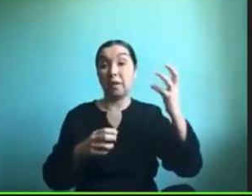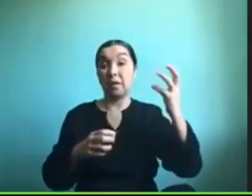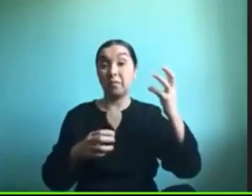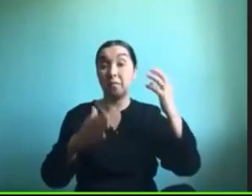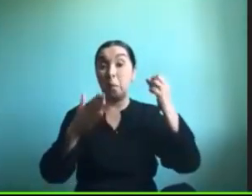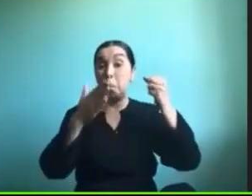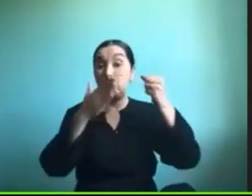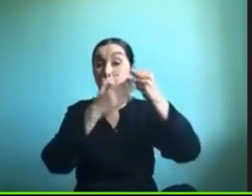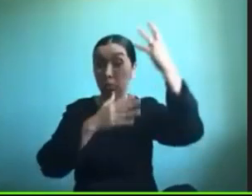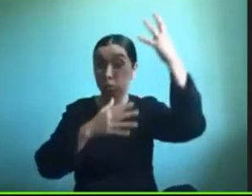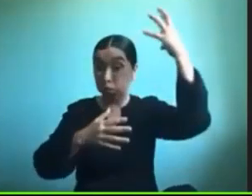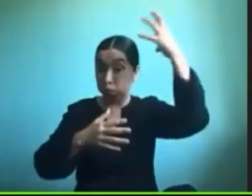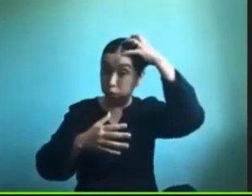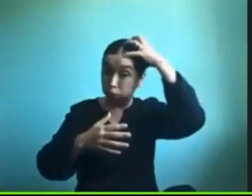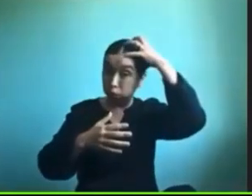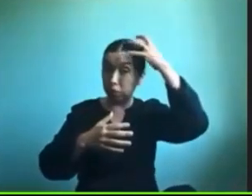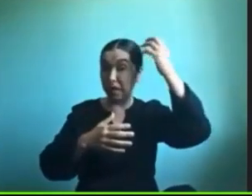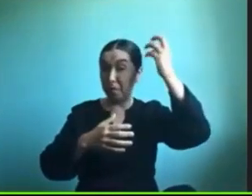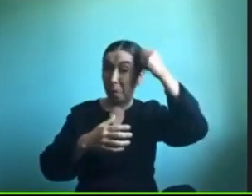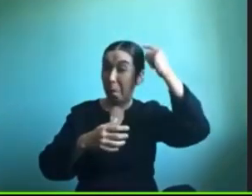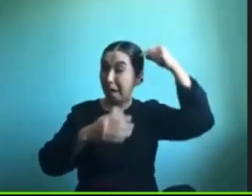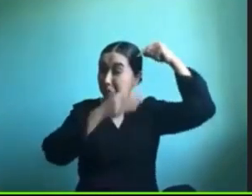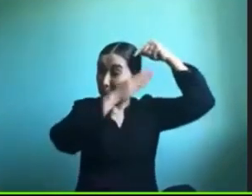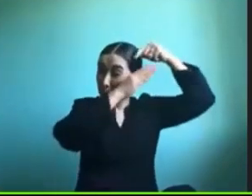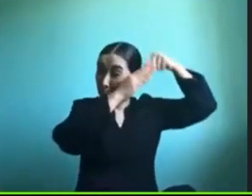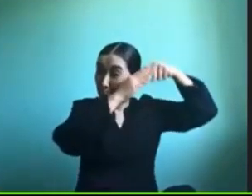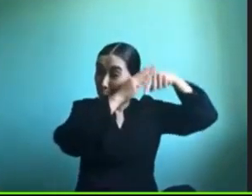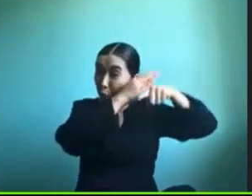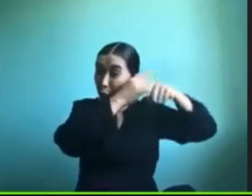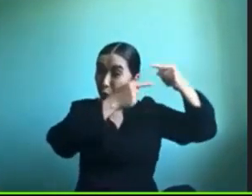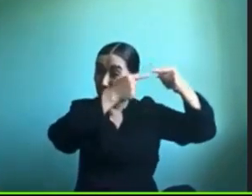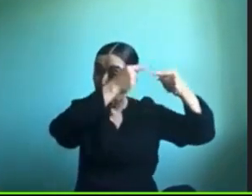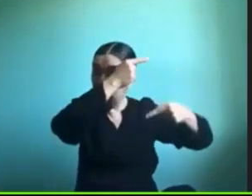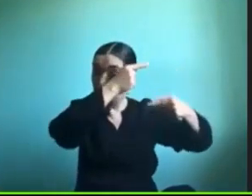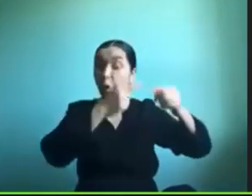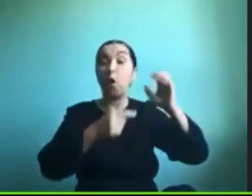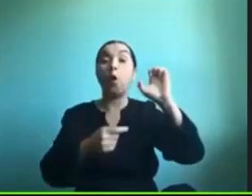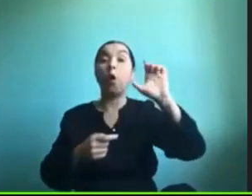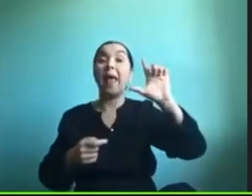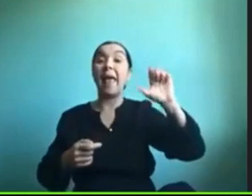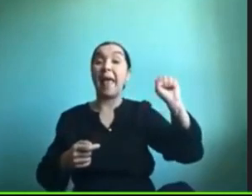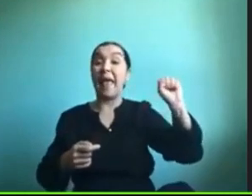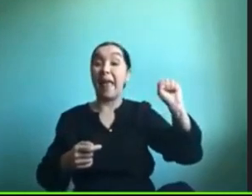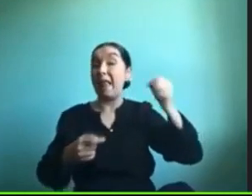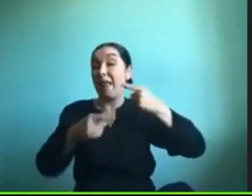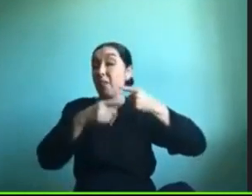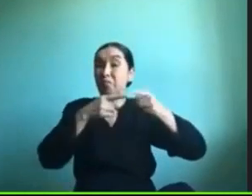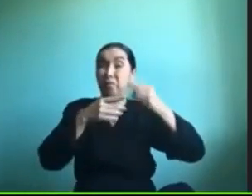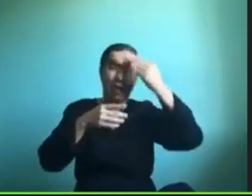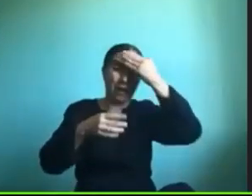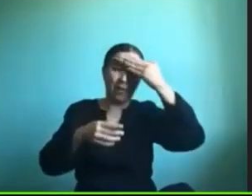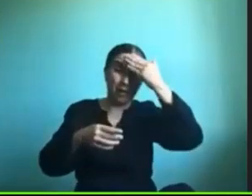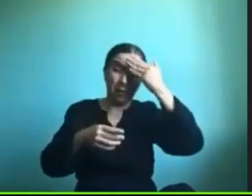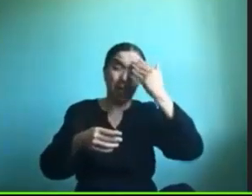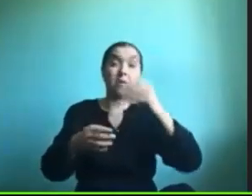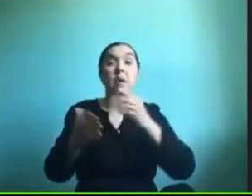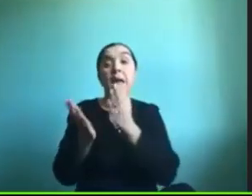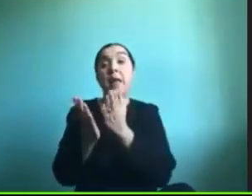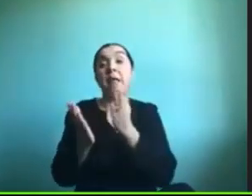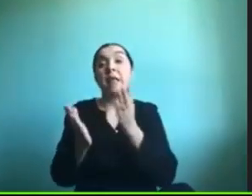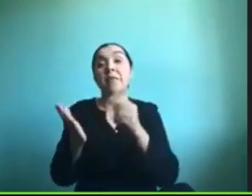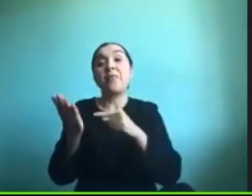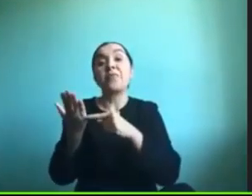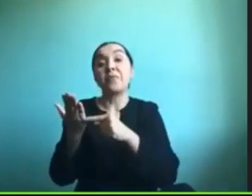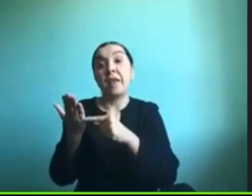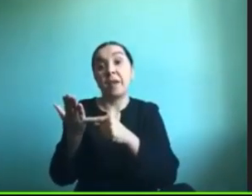encrostamiento o hemos trabajado también con personas con ELAS vamos a necesitar tecnologías de alto costo como es el uso de lectores oculares